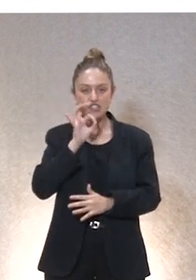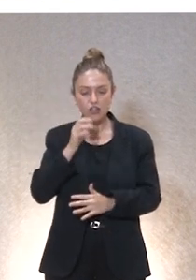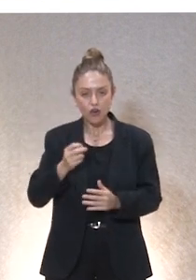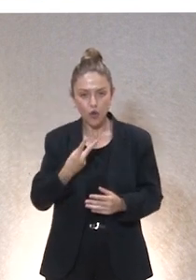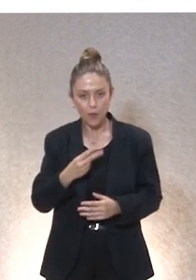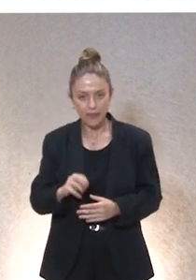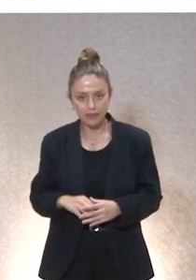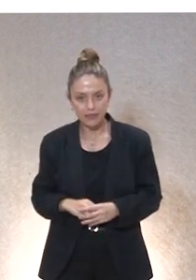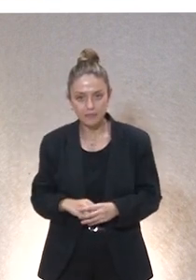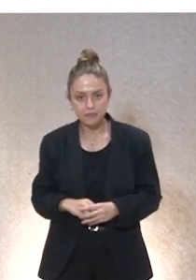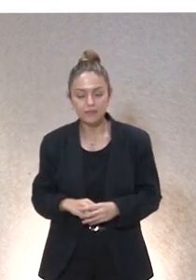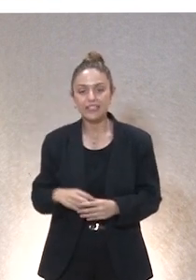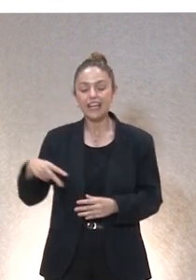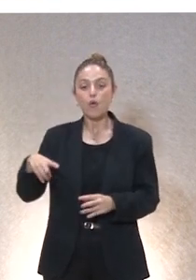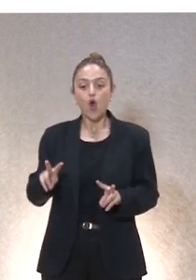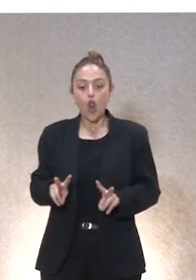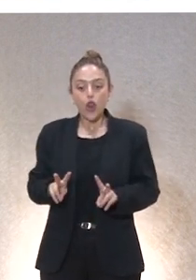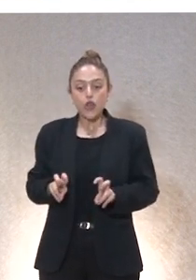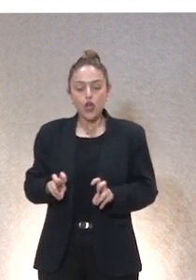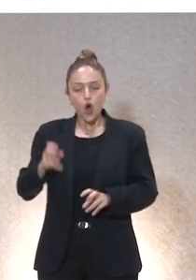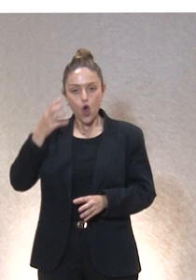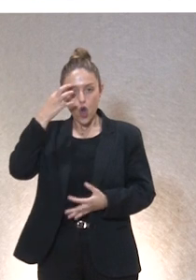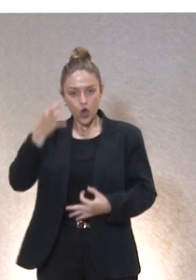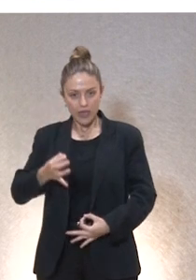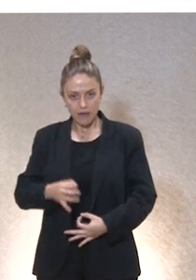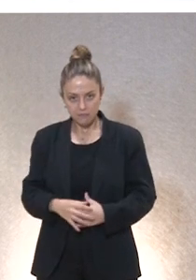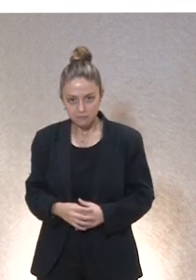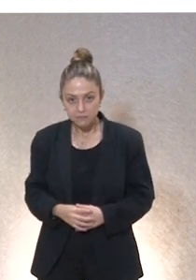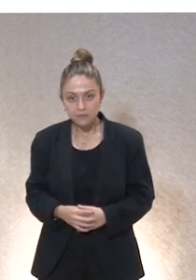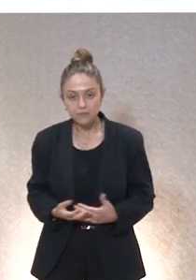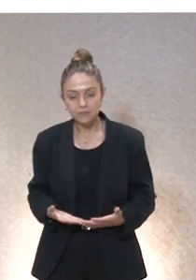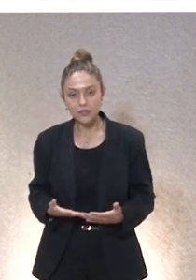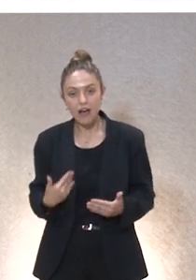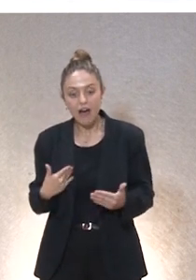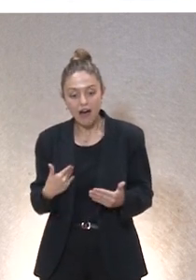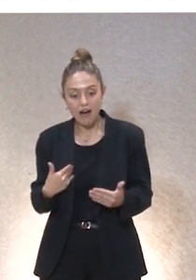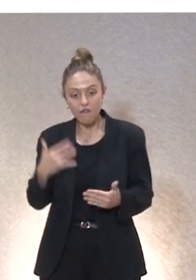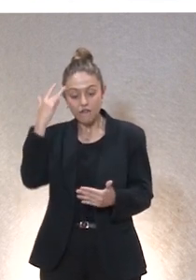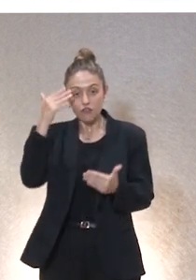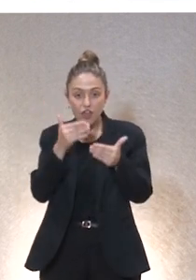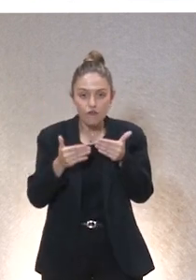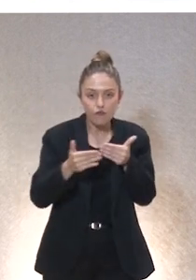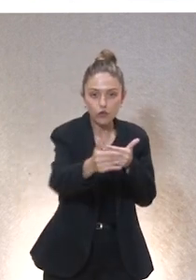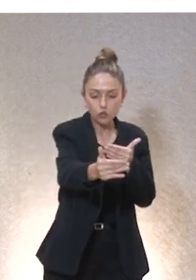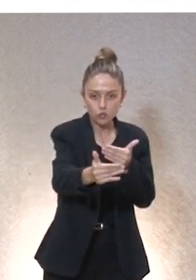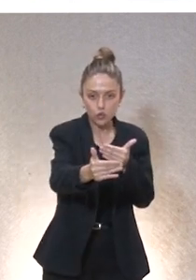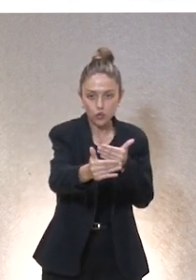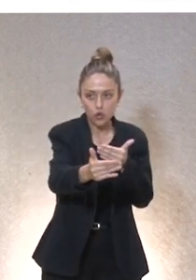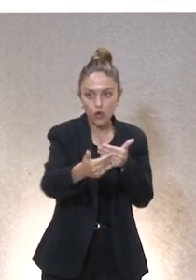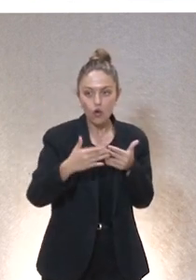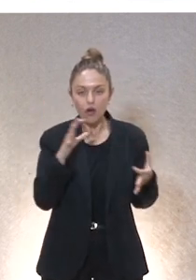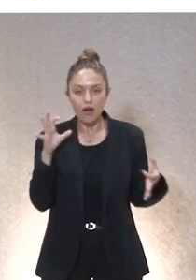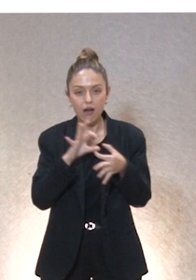llamó noología y dijo la filosofía del futuro la ética del futuro la antropología del futuro está